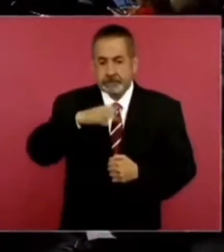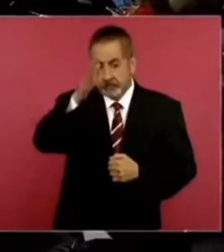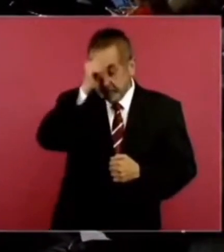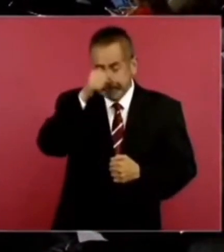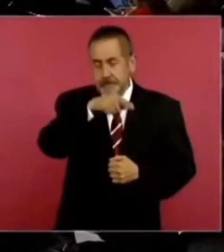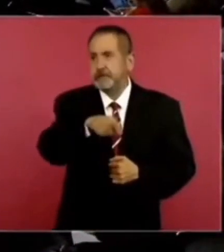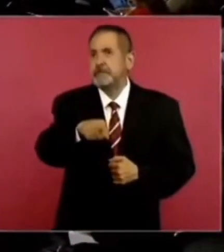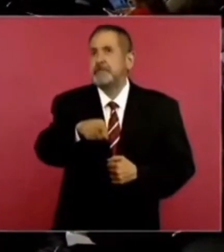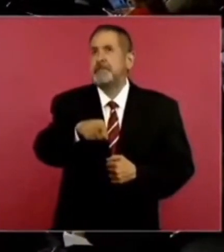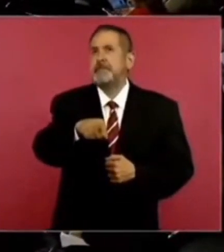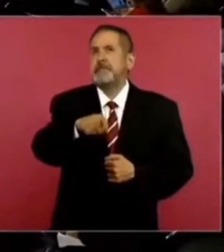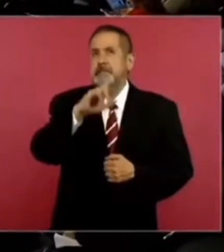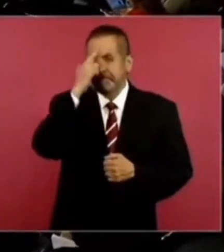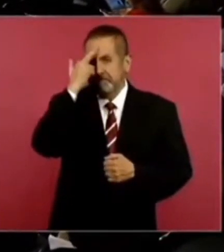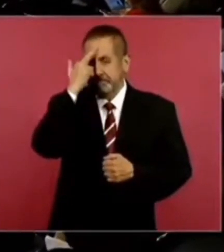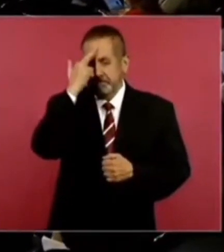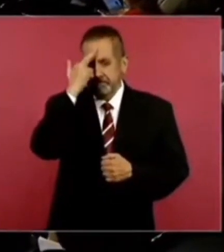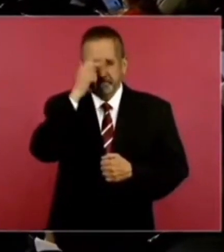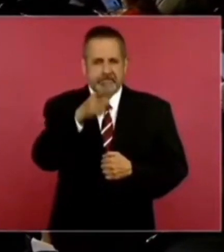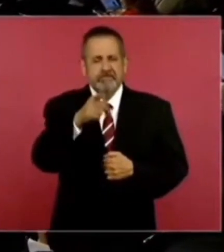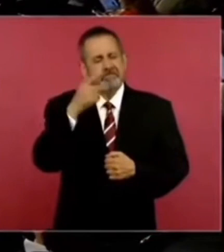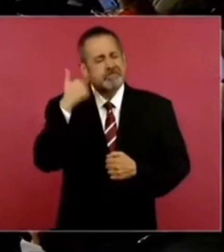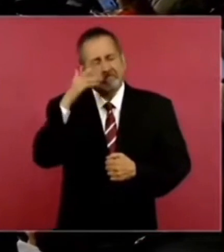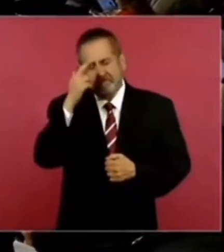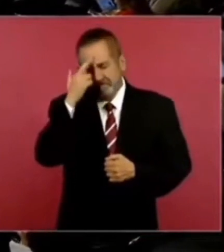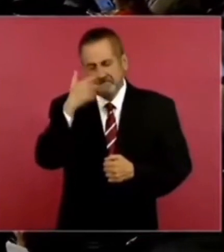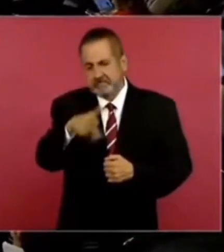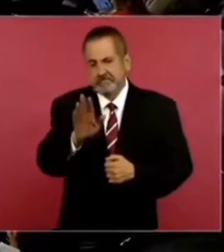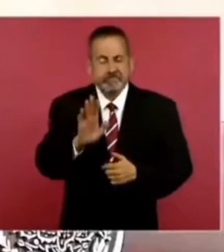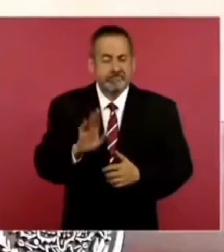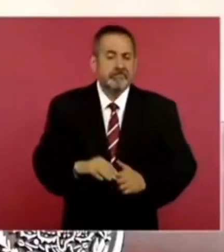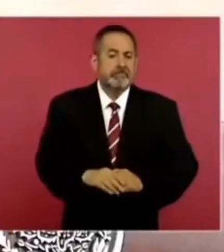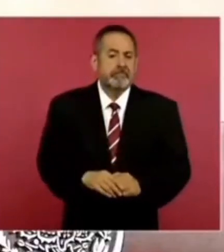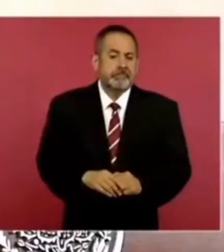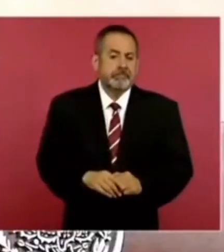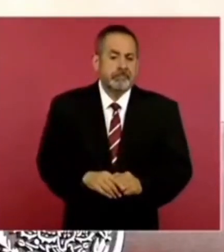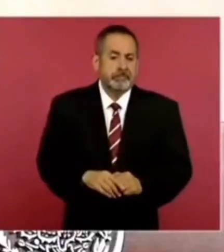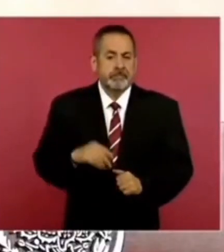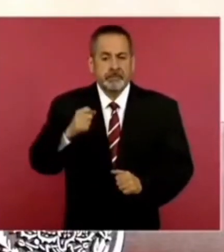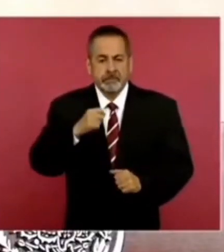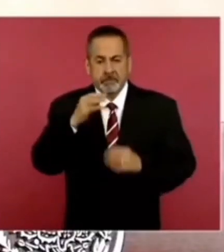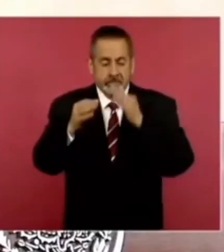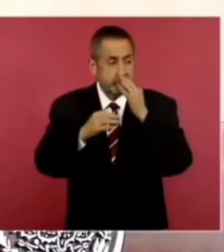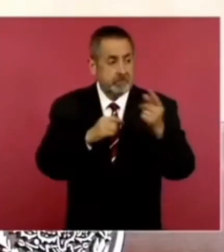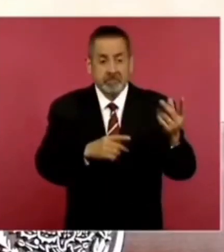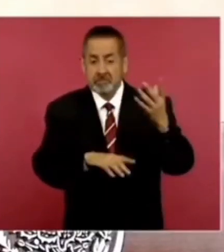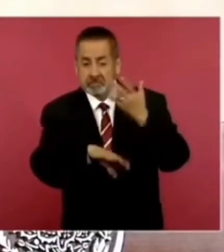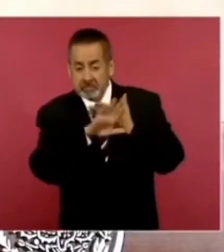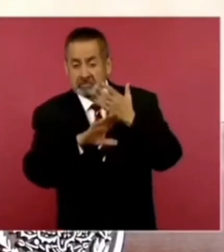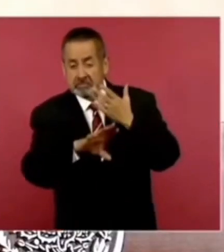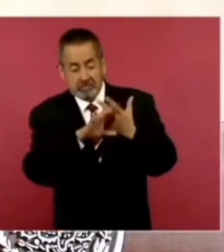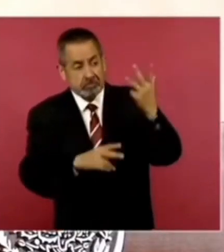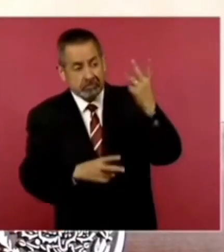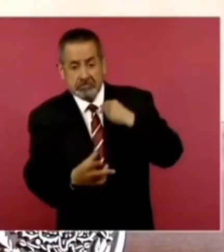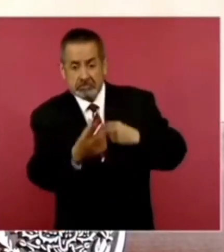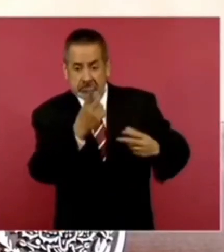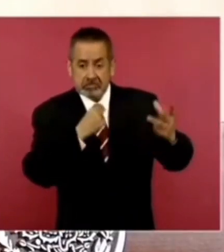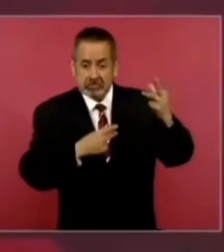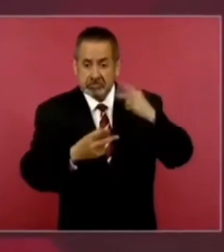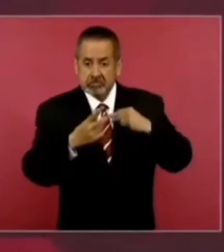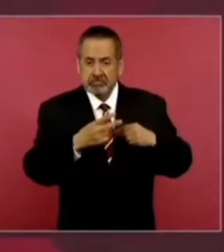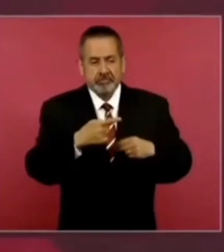después de mucho tiempo de campaña en contra, un